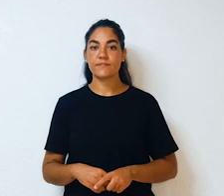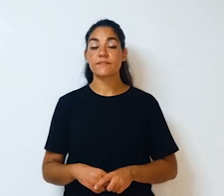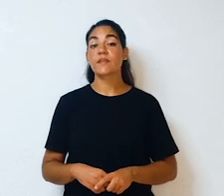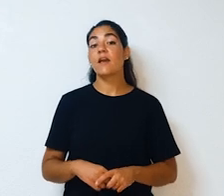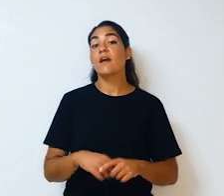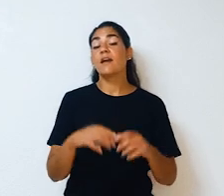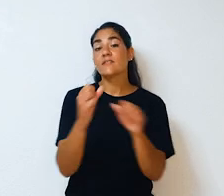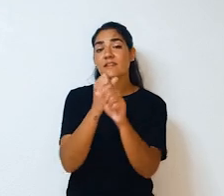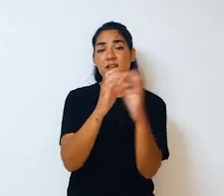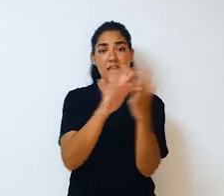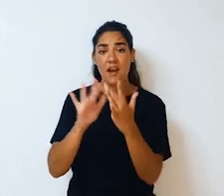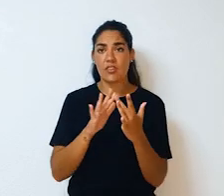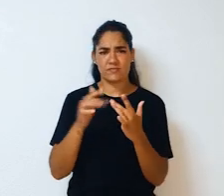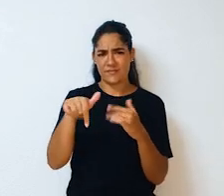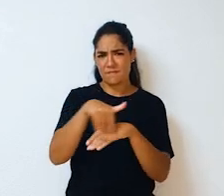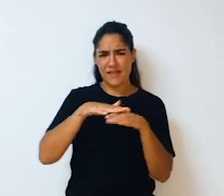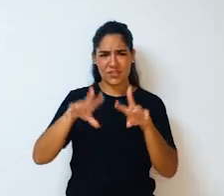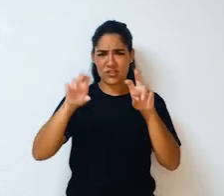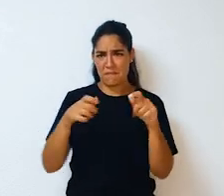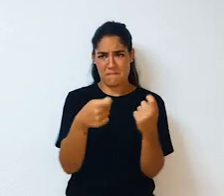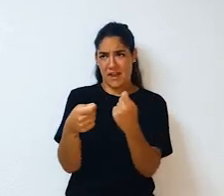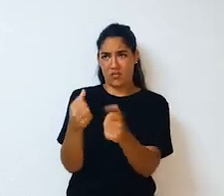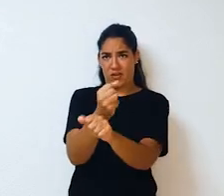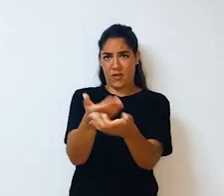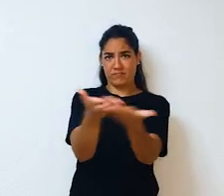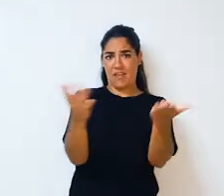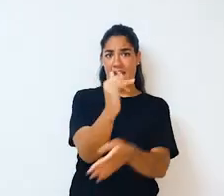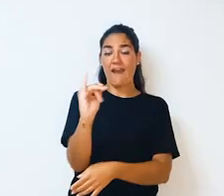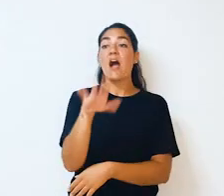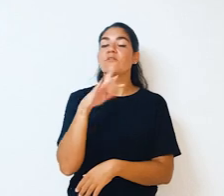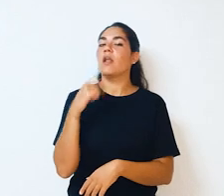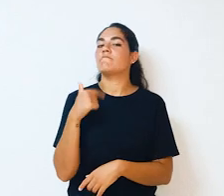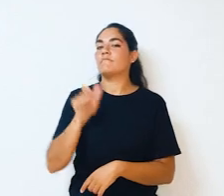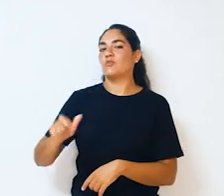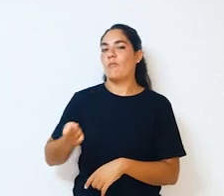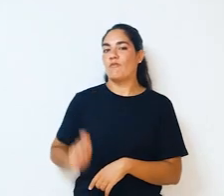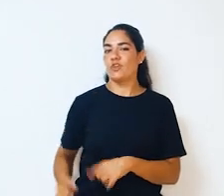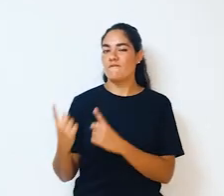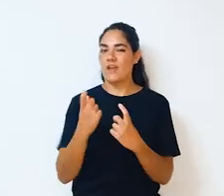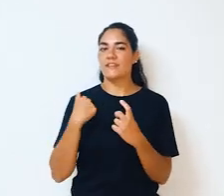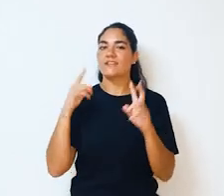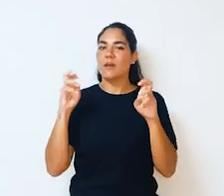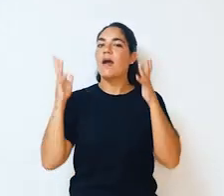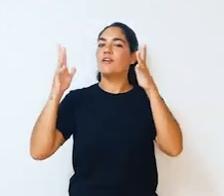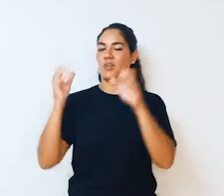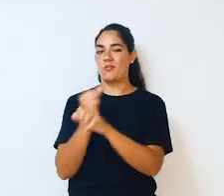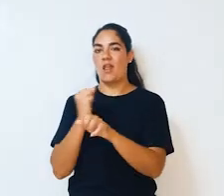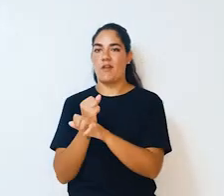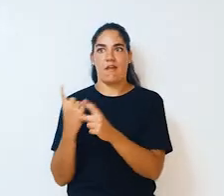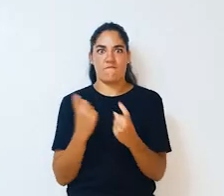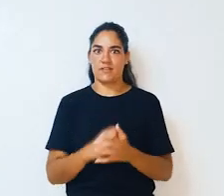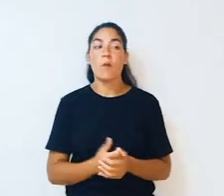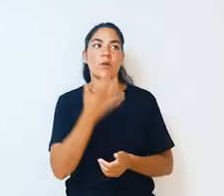Las relaciones laborales son el núcleo del mercado de trabajo, donde es necesario profesionales que desarrollen una actividad de